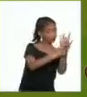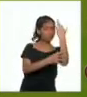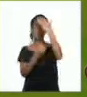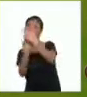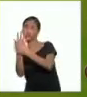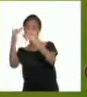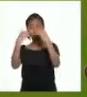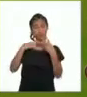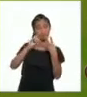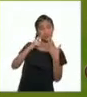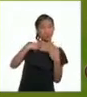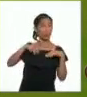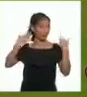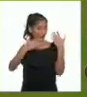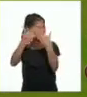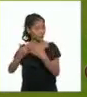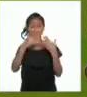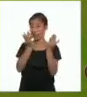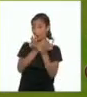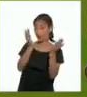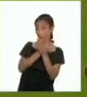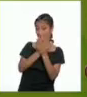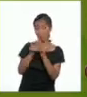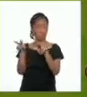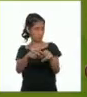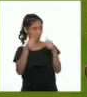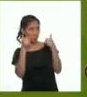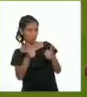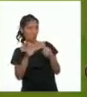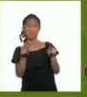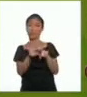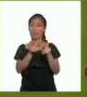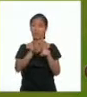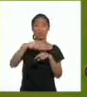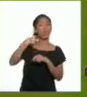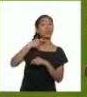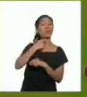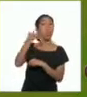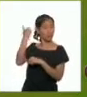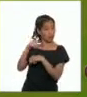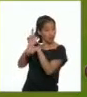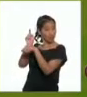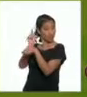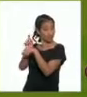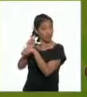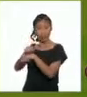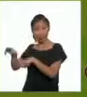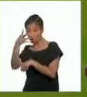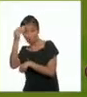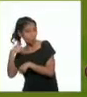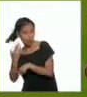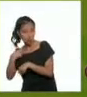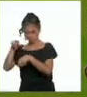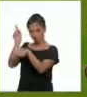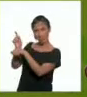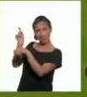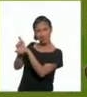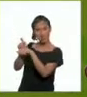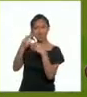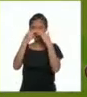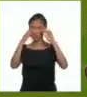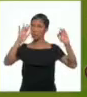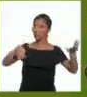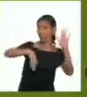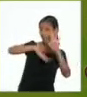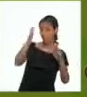3. yo podré estudiar en un colegio de alto rendimiento y enseñarle a mi abuela todo lo que ella no pudo aprender los niños más